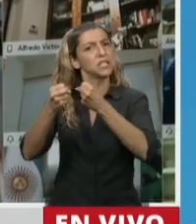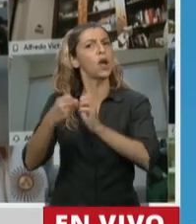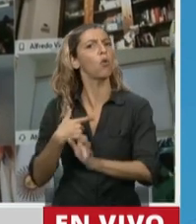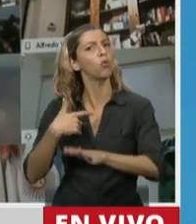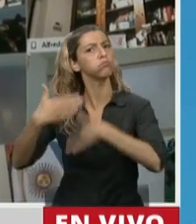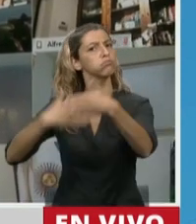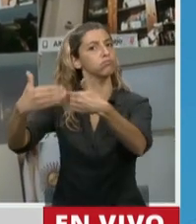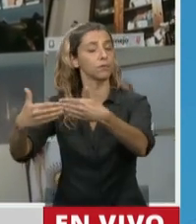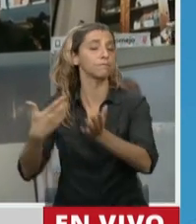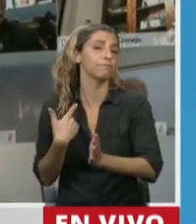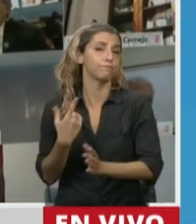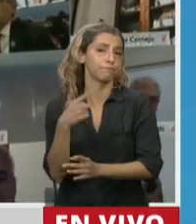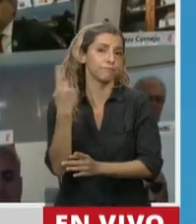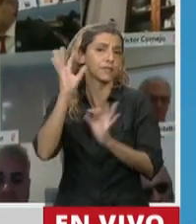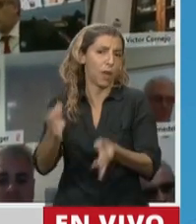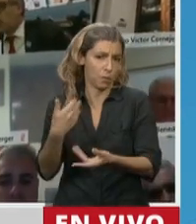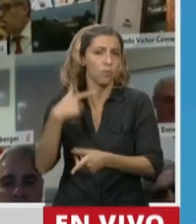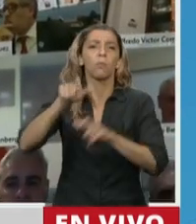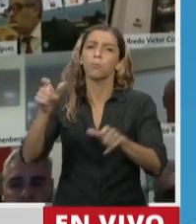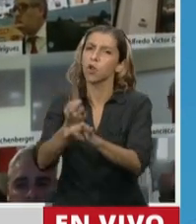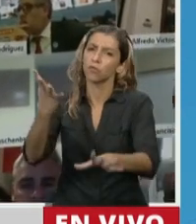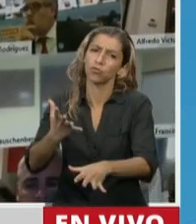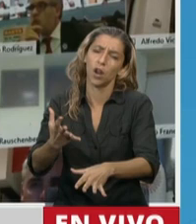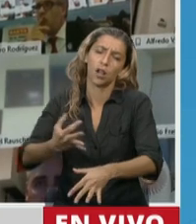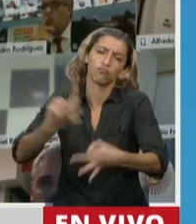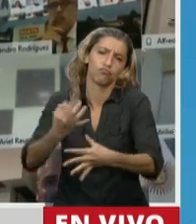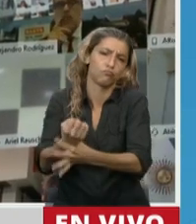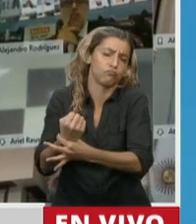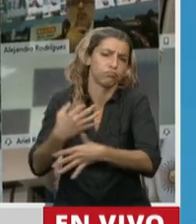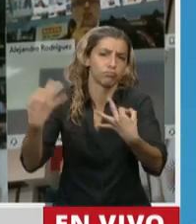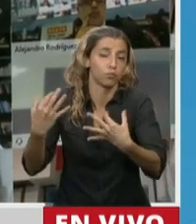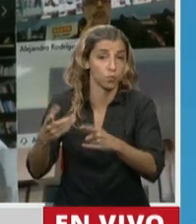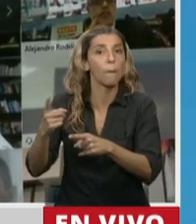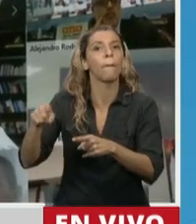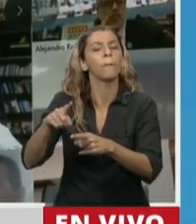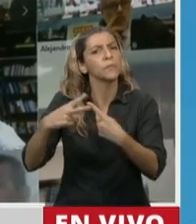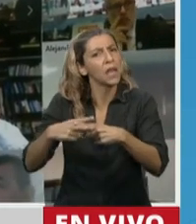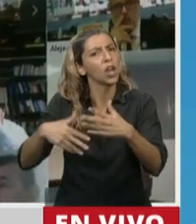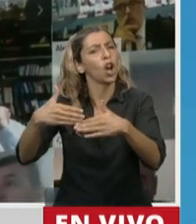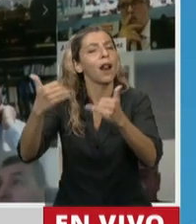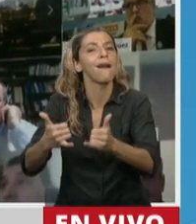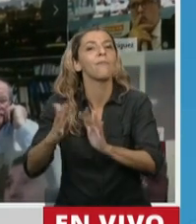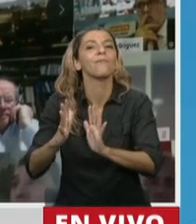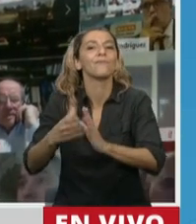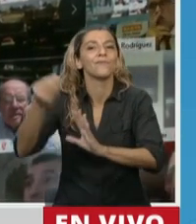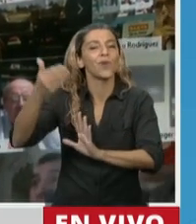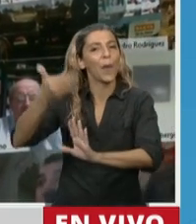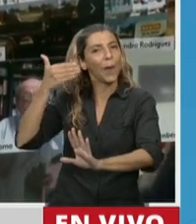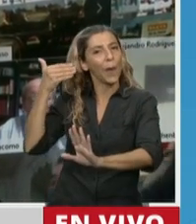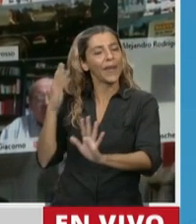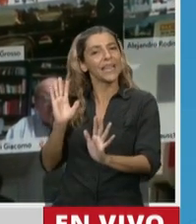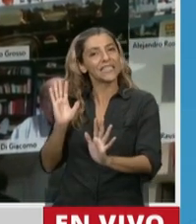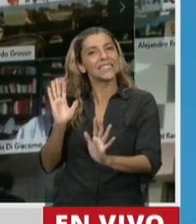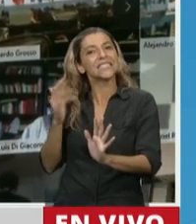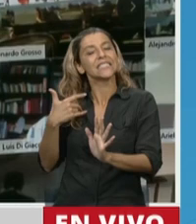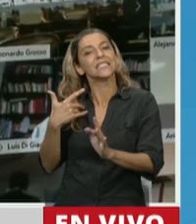profesionales, tecnología médica, pero que muchas veces ha estado un paso atrás en todo lo que se refiere